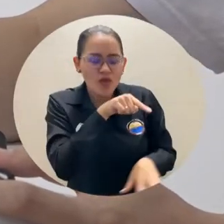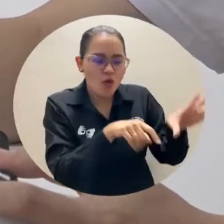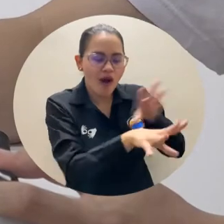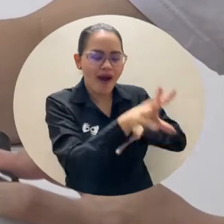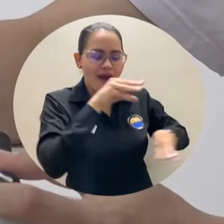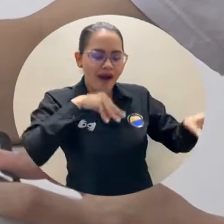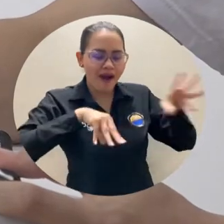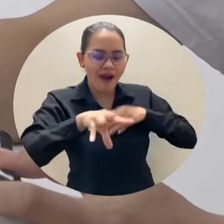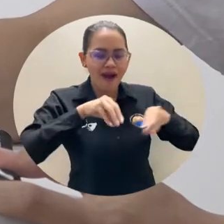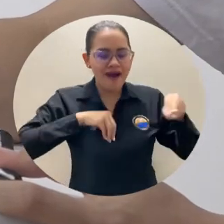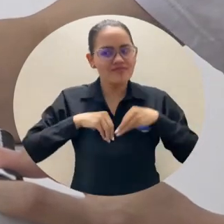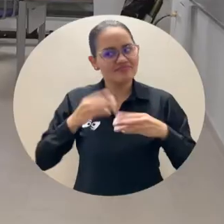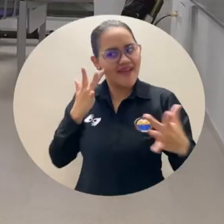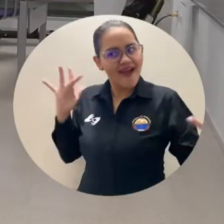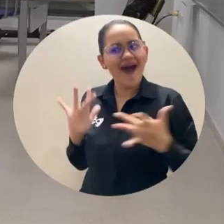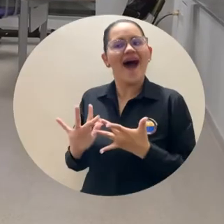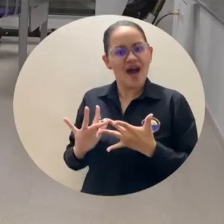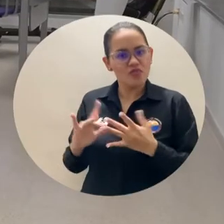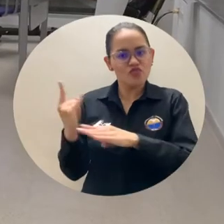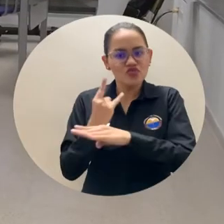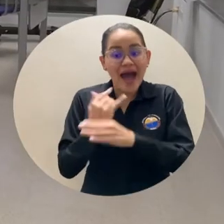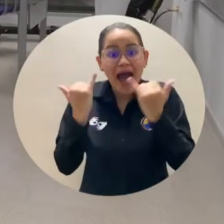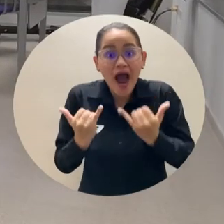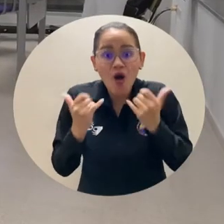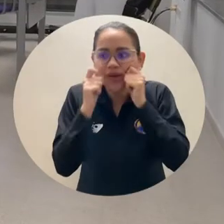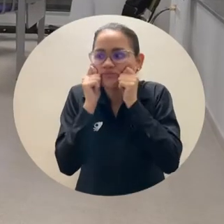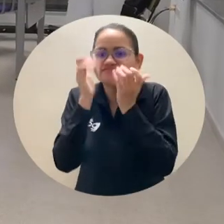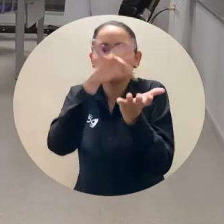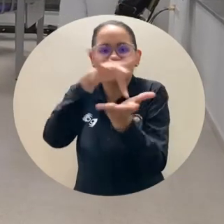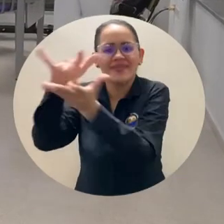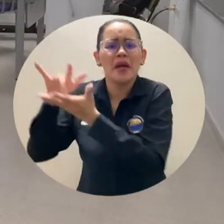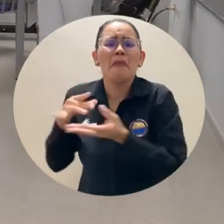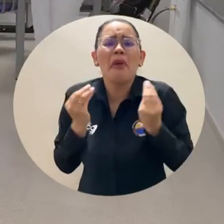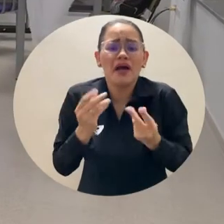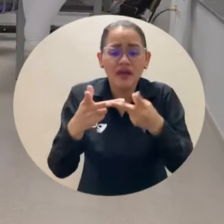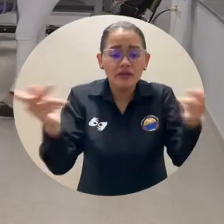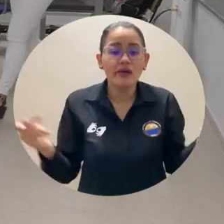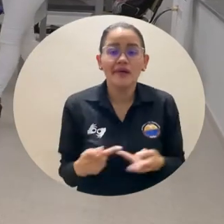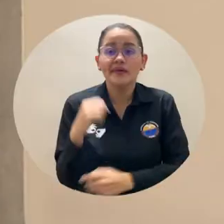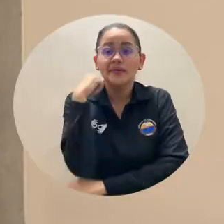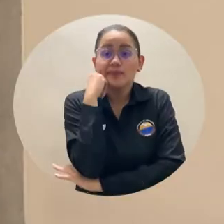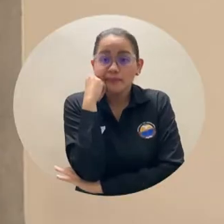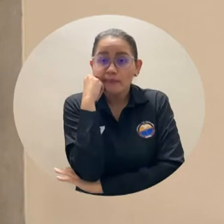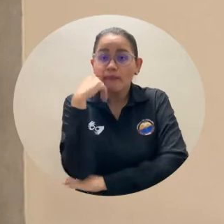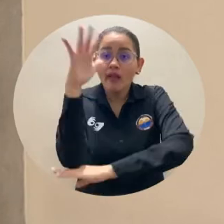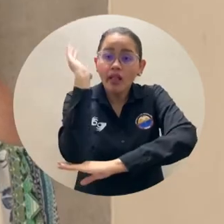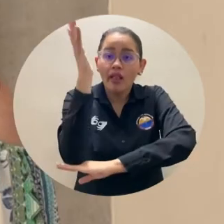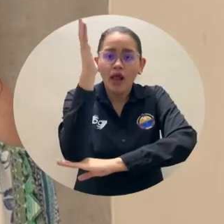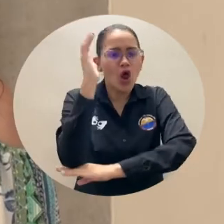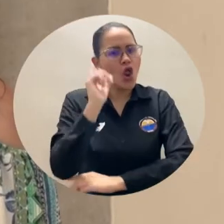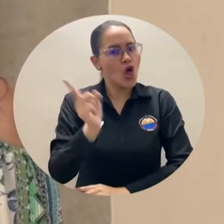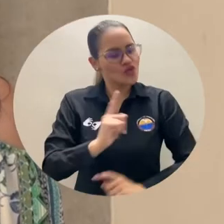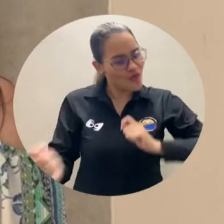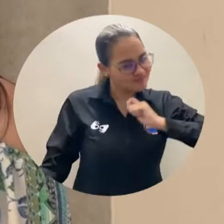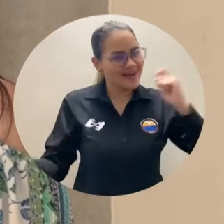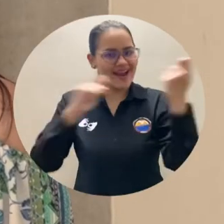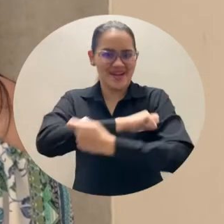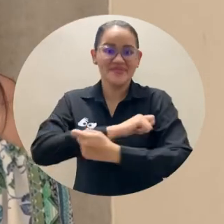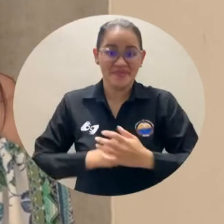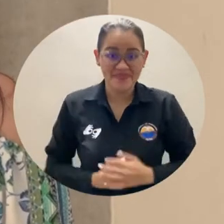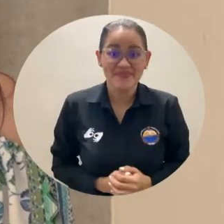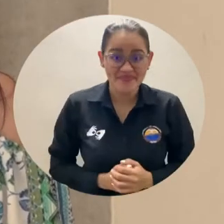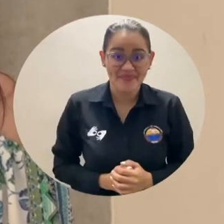apoyar el proceso de presencialidad para no encerrarnos en un salón, sino aprovechar esos momentos de encuentro para que el